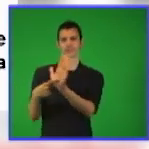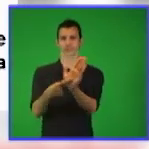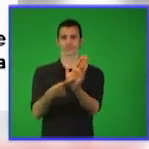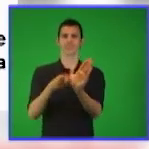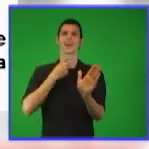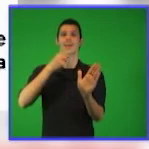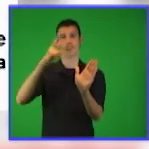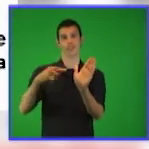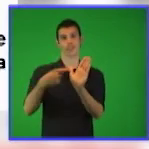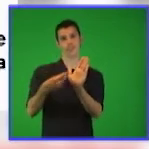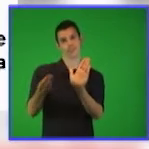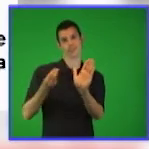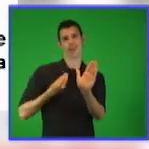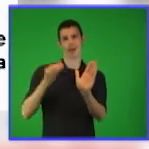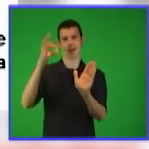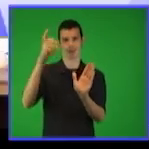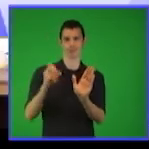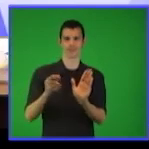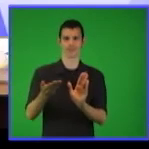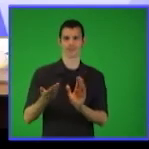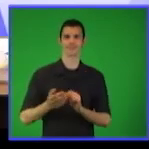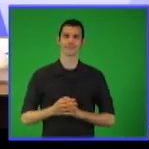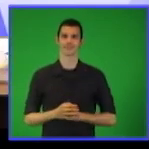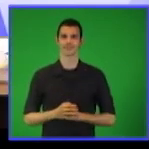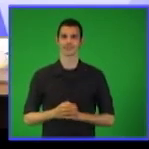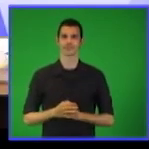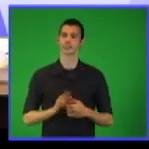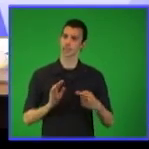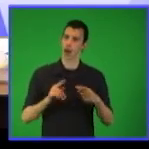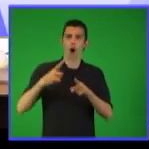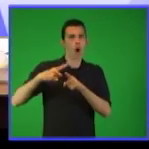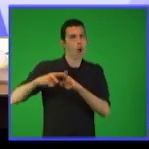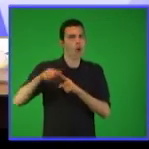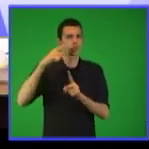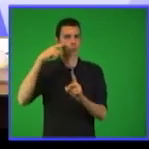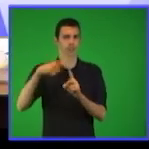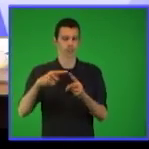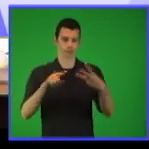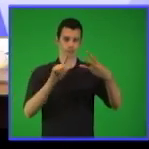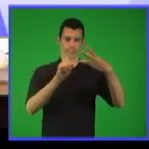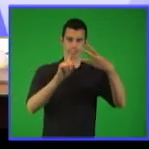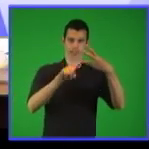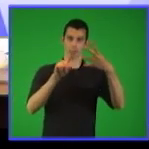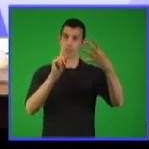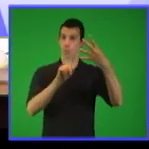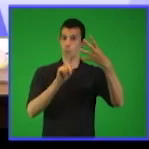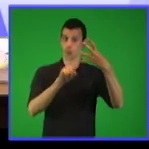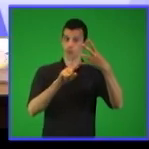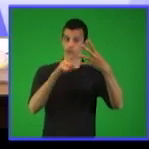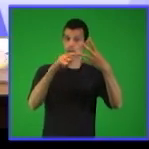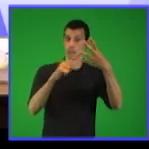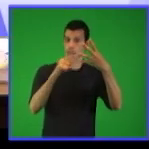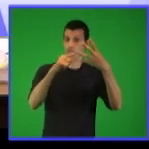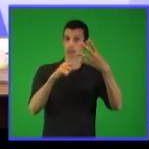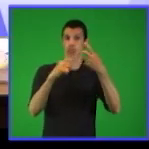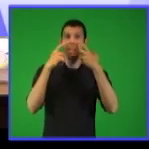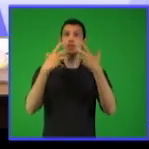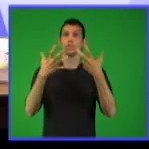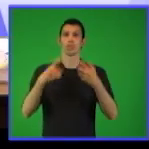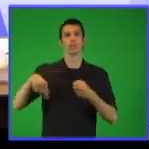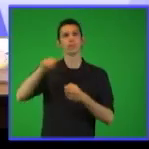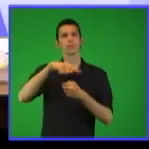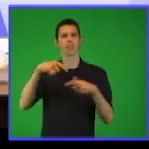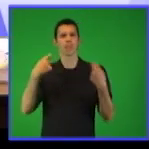menos con tres ejemplos de la realidad. Tienen un tercer y cuarto